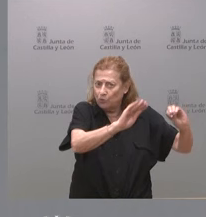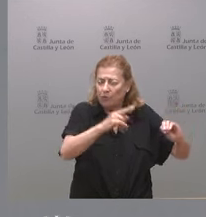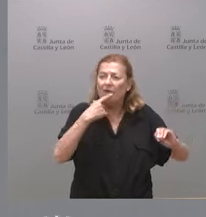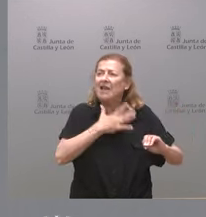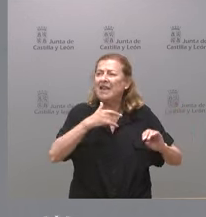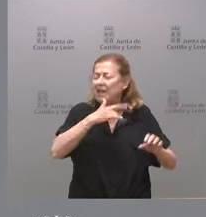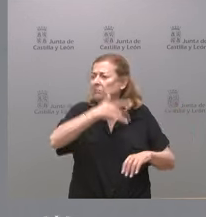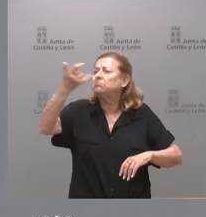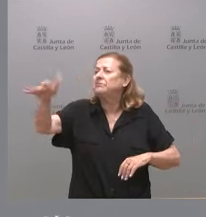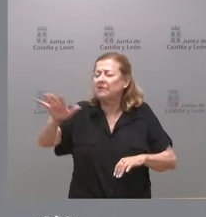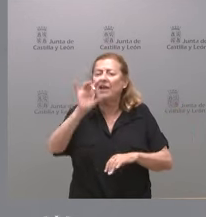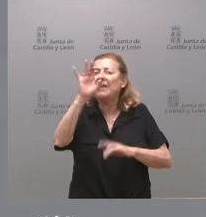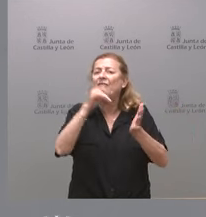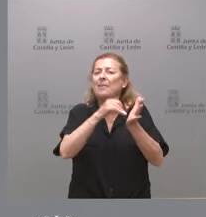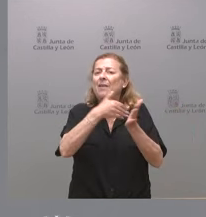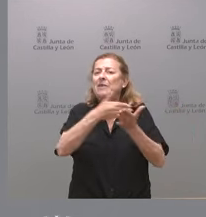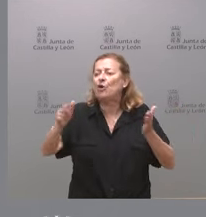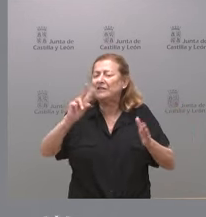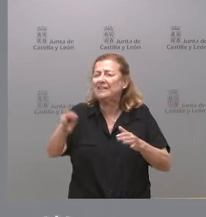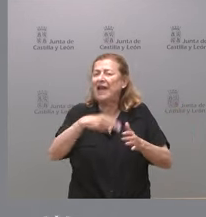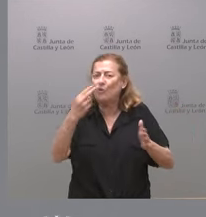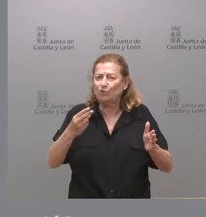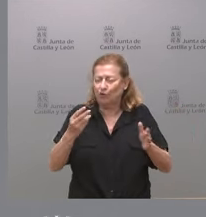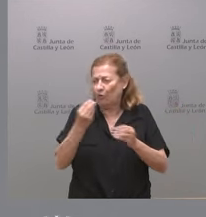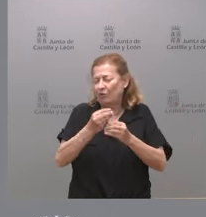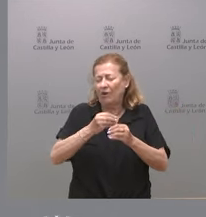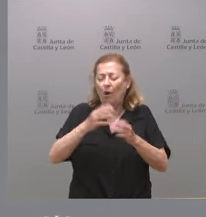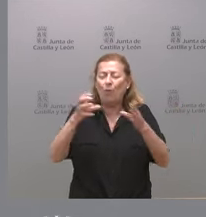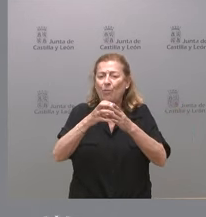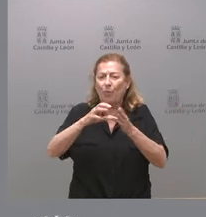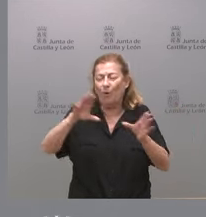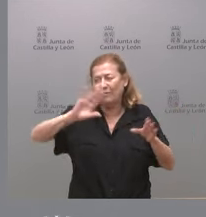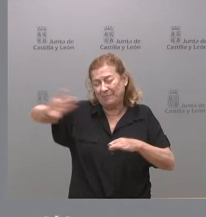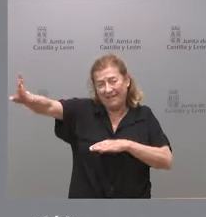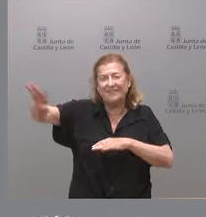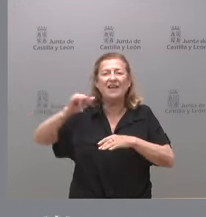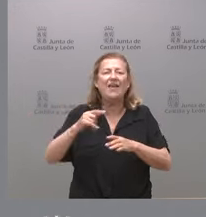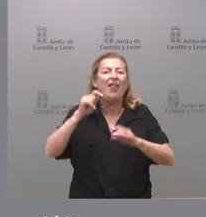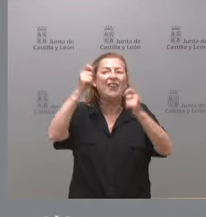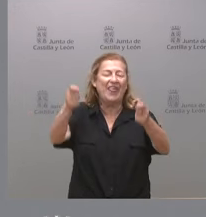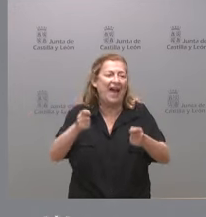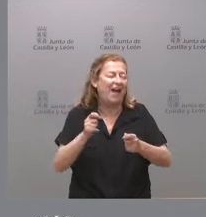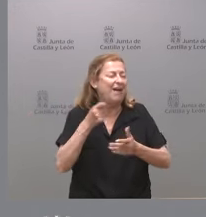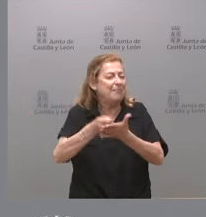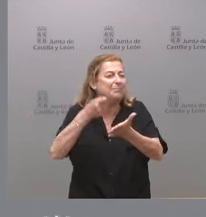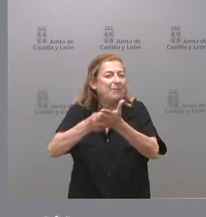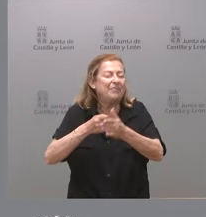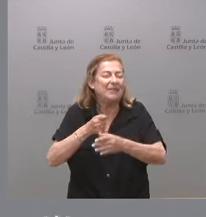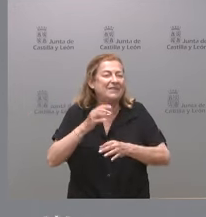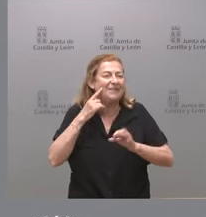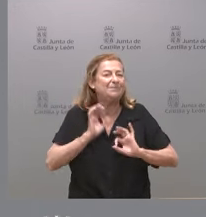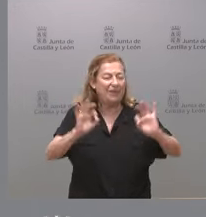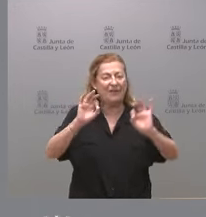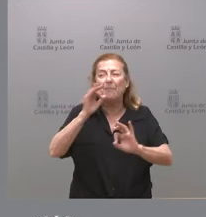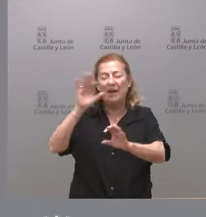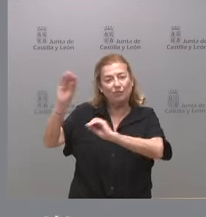15.000 millones de euros en una negociación con partidos separatistas y aplicar una financiación singular específica en una negociación con